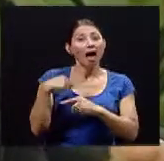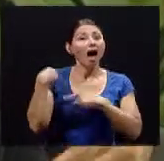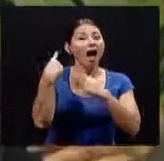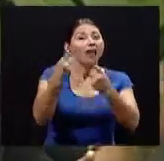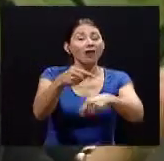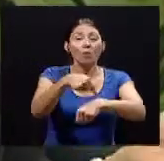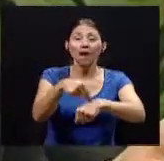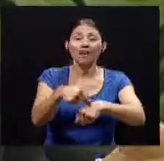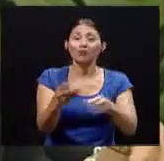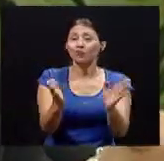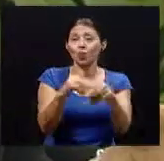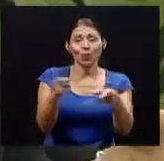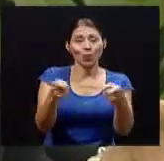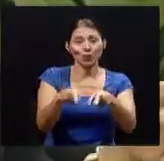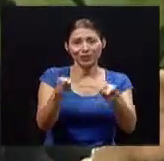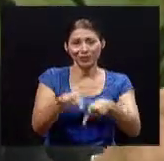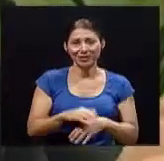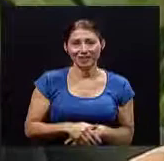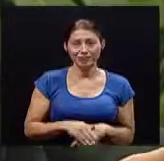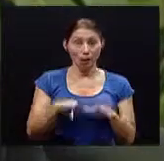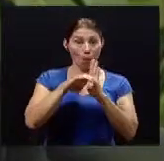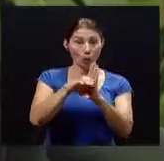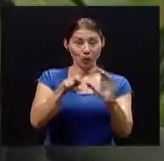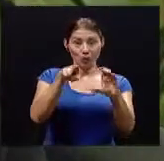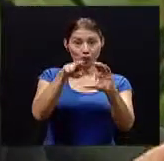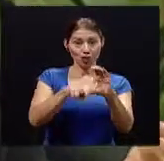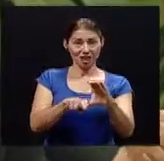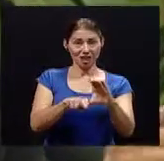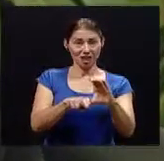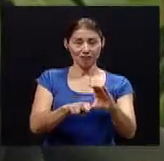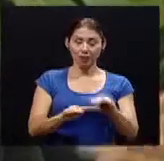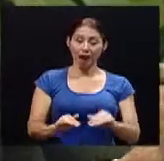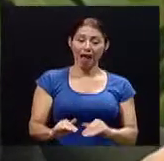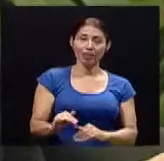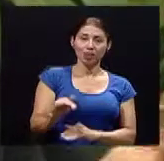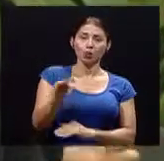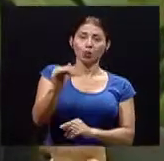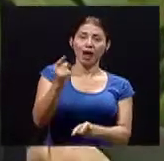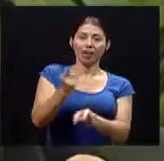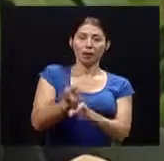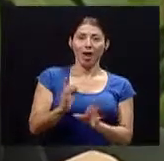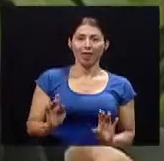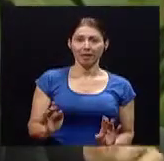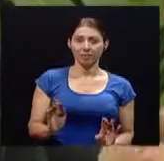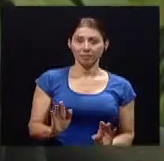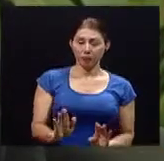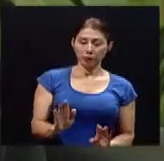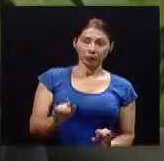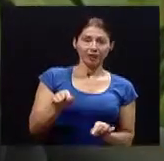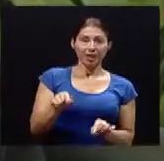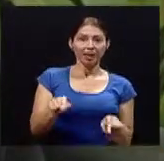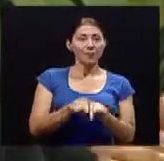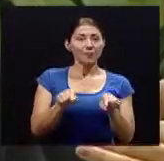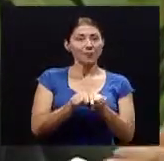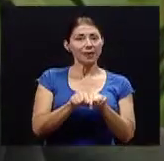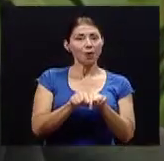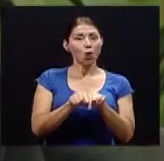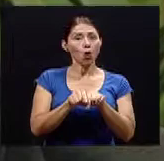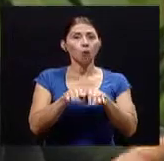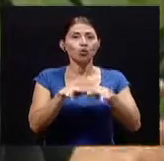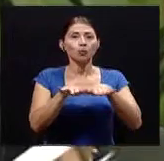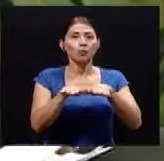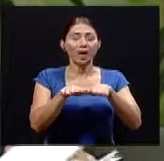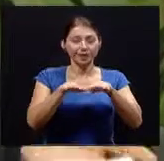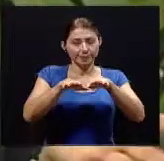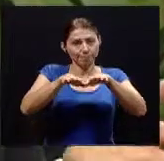dos pies bien apoyados en el suelo si cruzamos las piernas pues cruzarlas alternativamente para que el